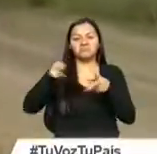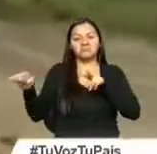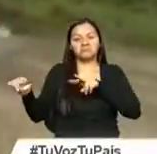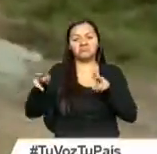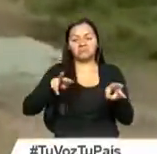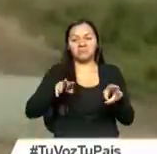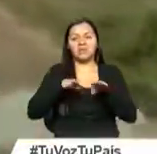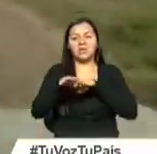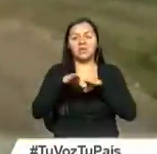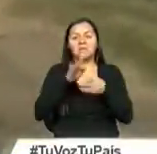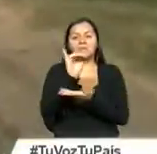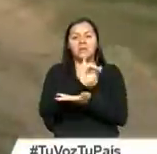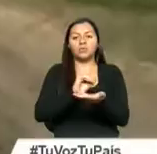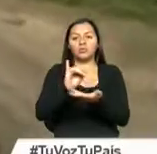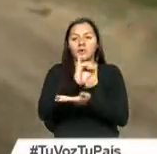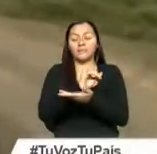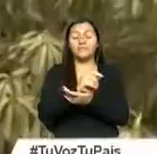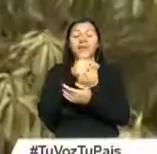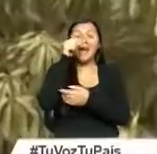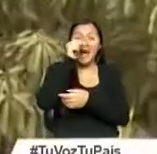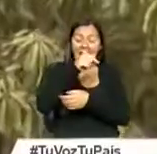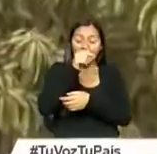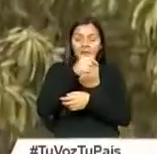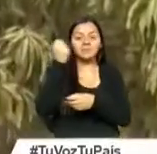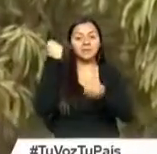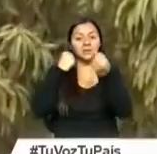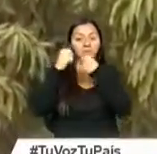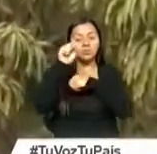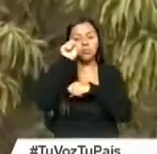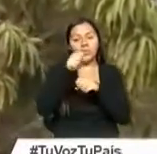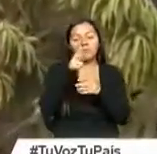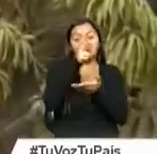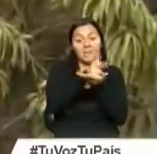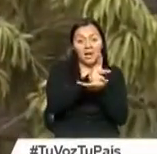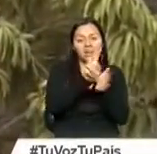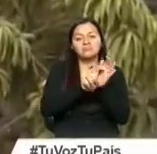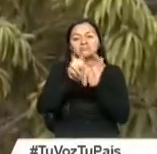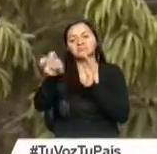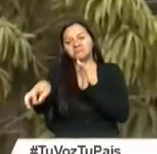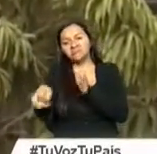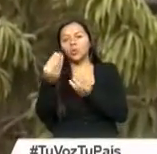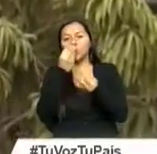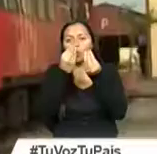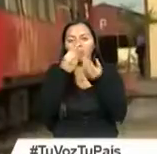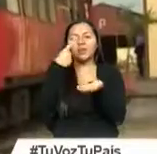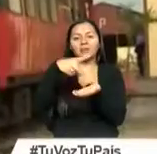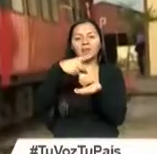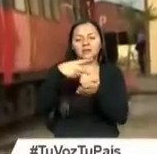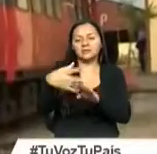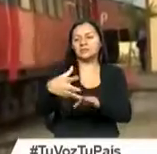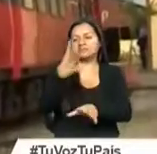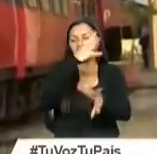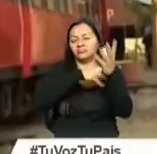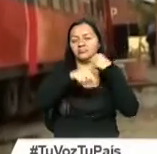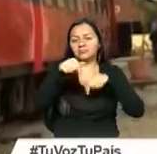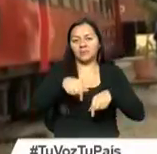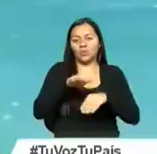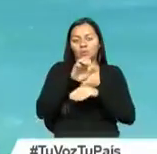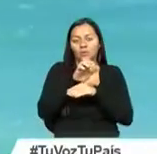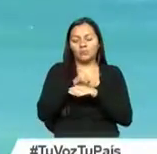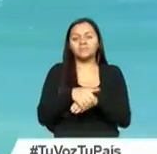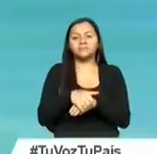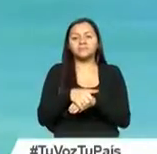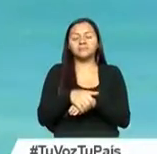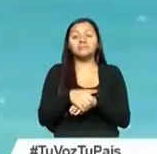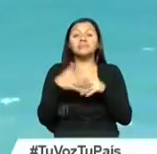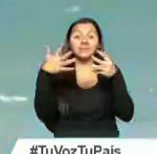Imbabura. En cada estación, los viajeros pueden deleitarse con comida y danzas típicas. Y por supuesto,